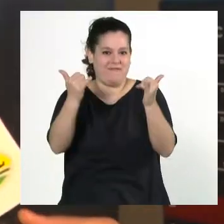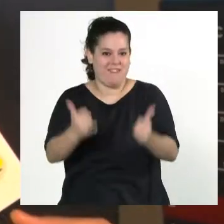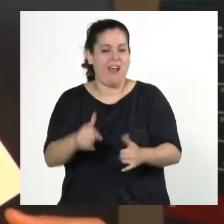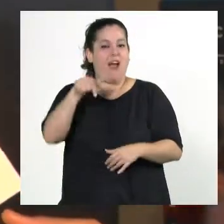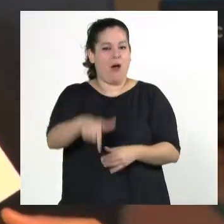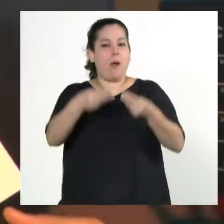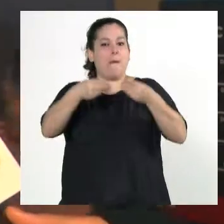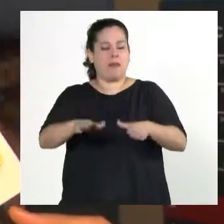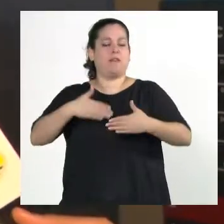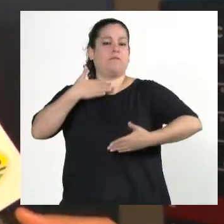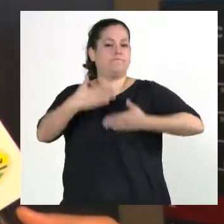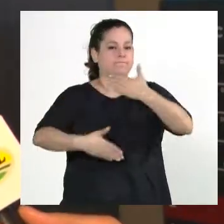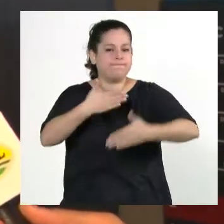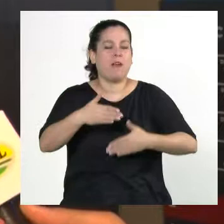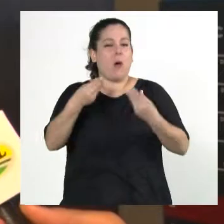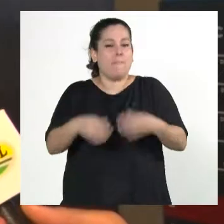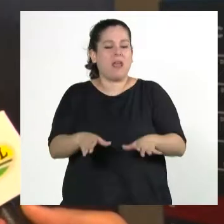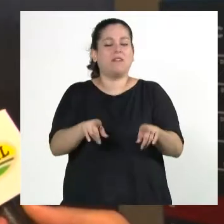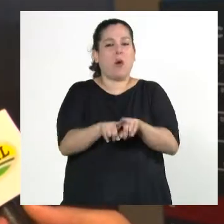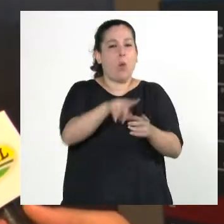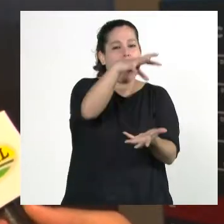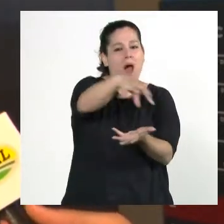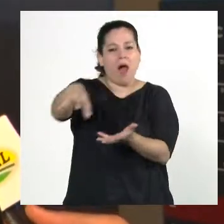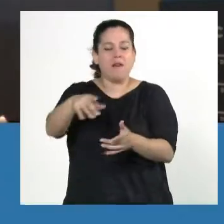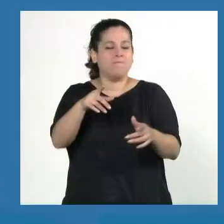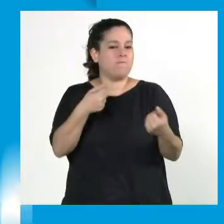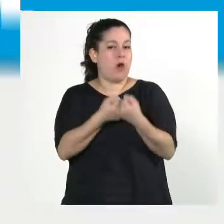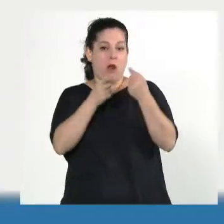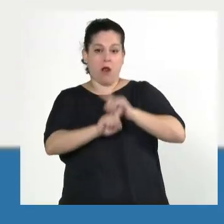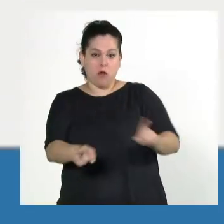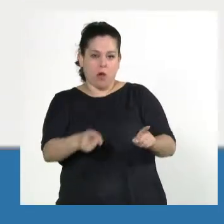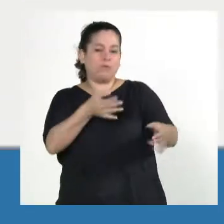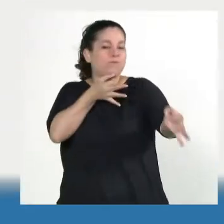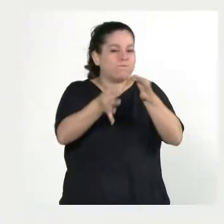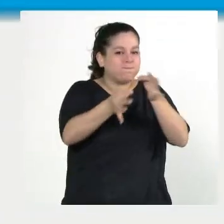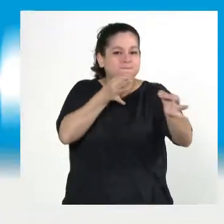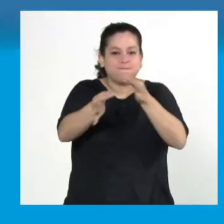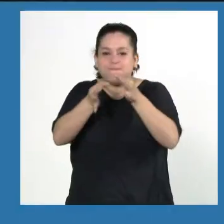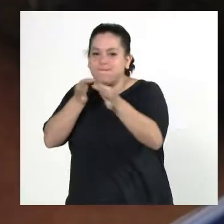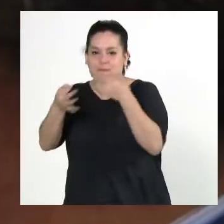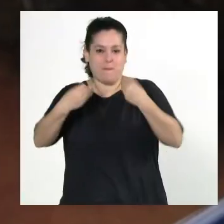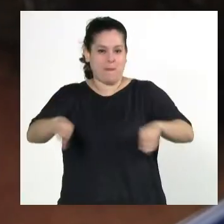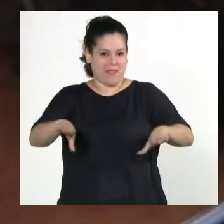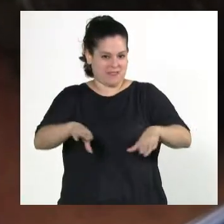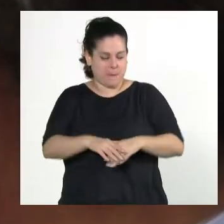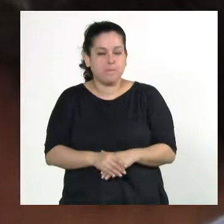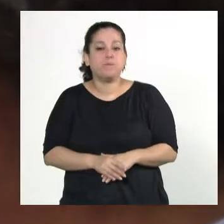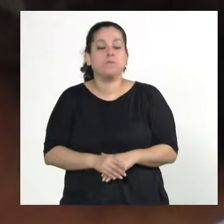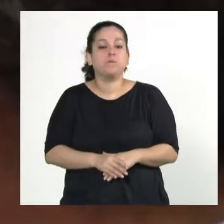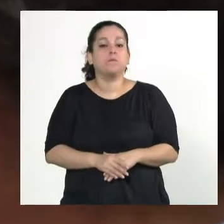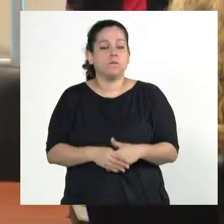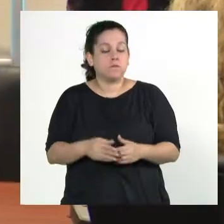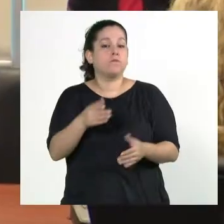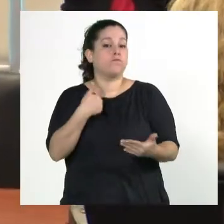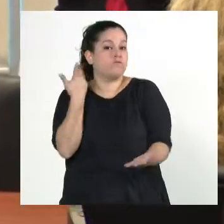otra etapa, se abre la etapa de conversaciones, aún con quienes no acompañaron el proyecto. De esta manera, la iniciativa que